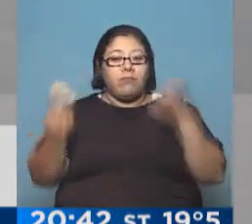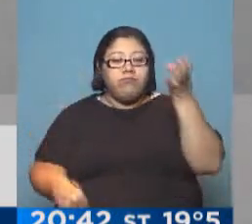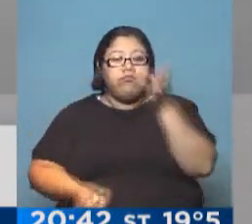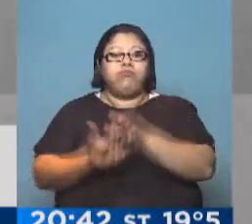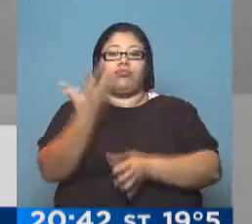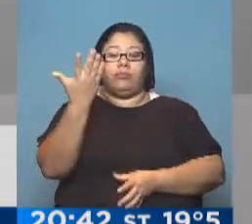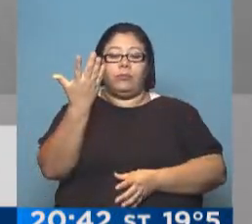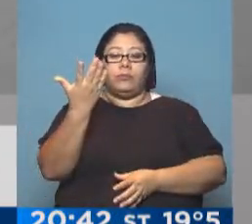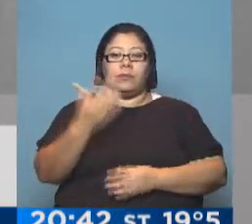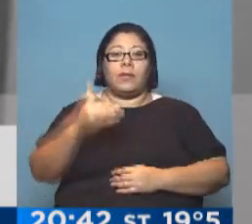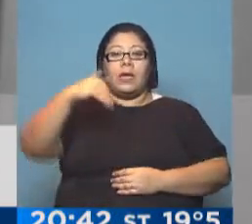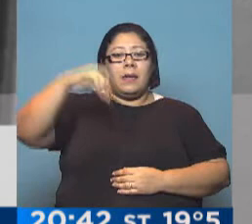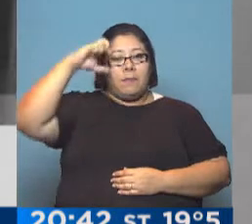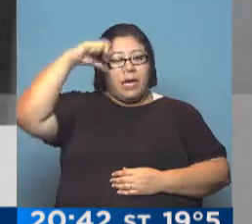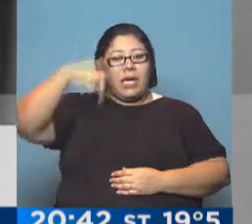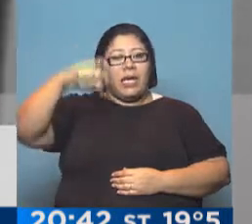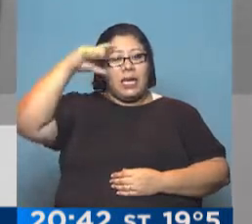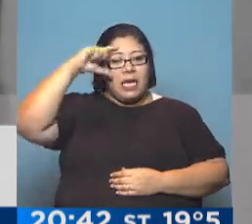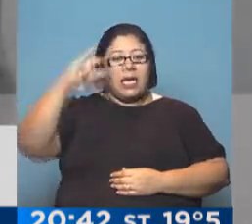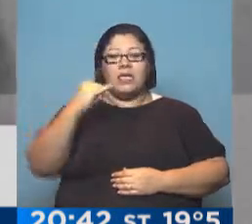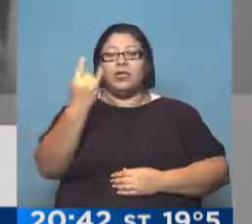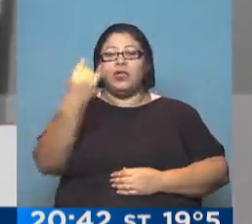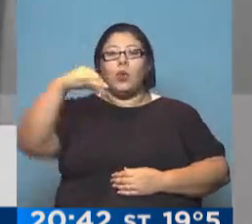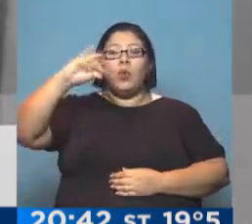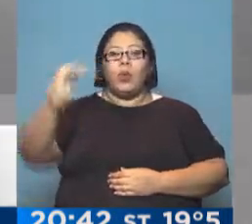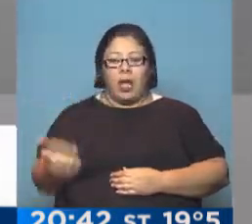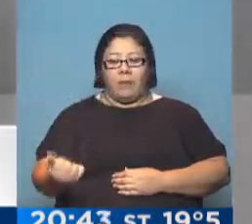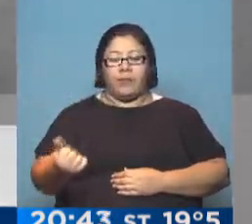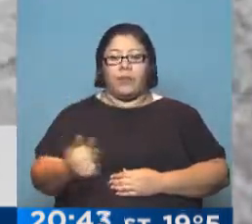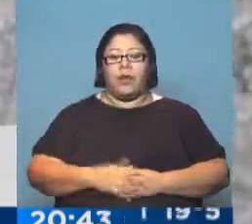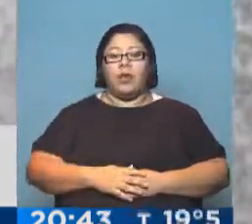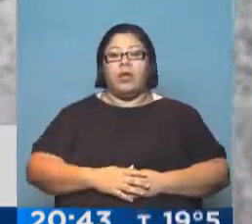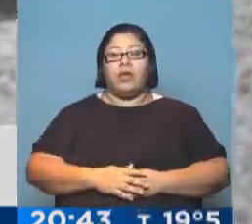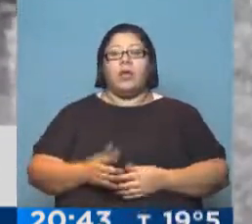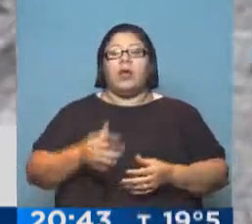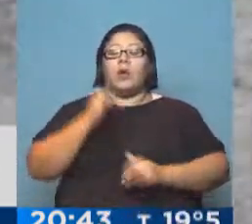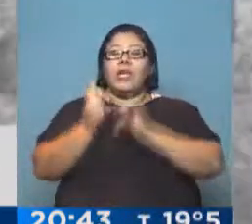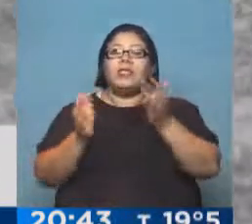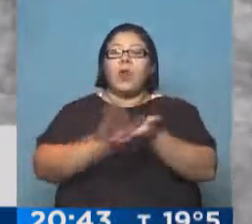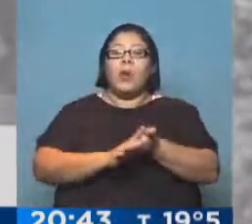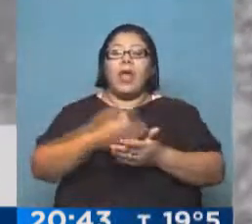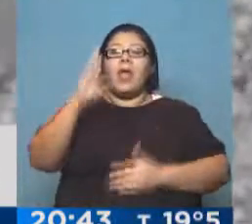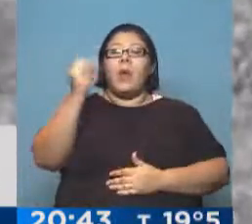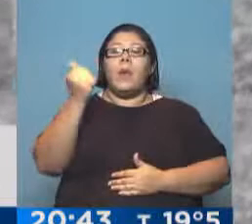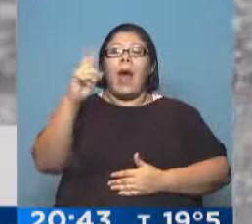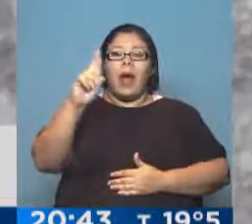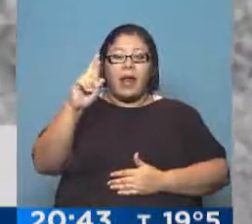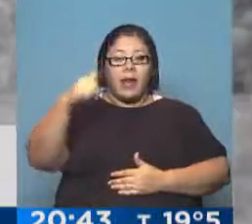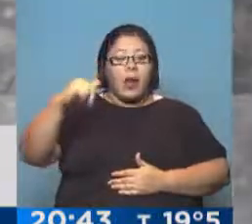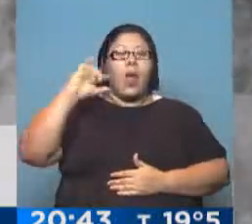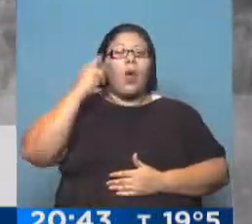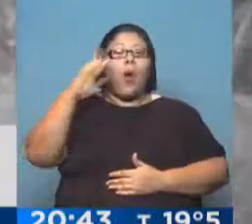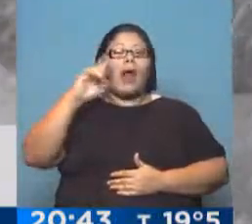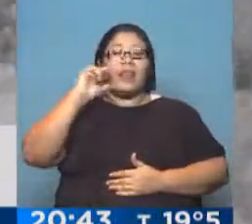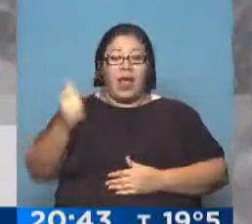Menesunda, una de las obras más ilustrativas de lo que fue la vanguardia. Una suerte de laberinto por el que se